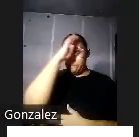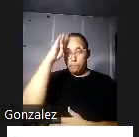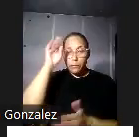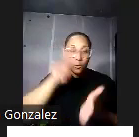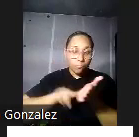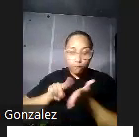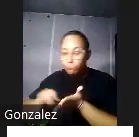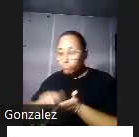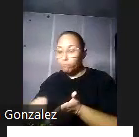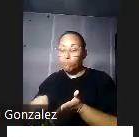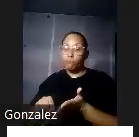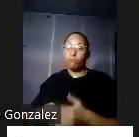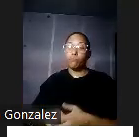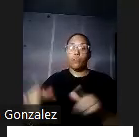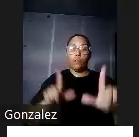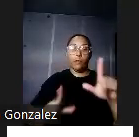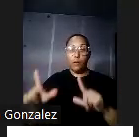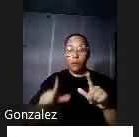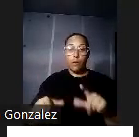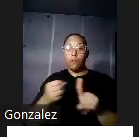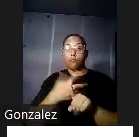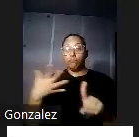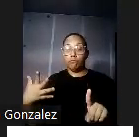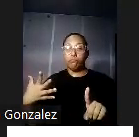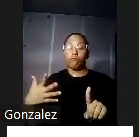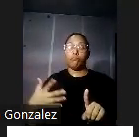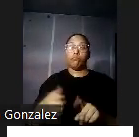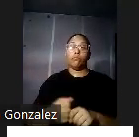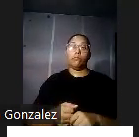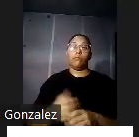instalaciones del laboratorio se ampliaron enormemente